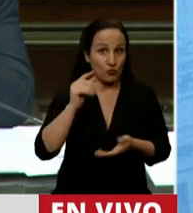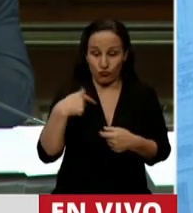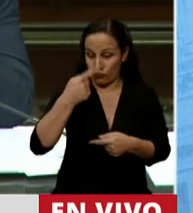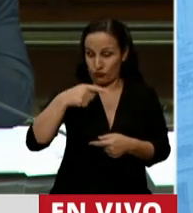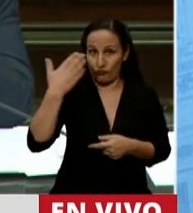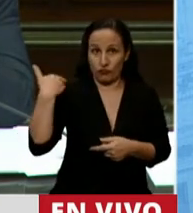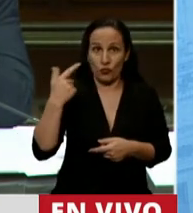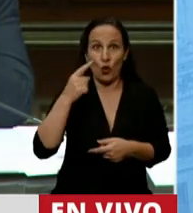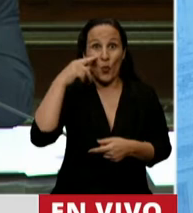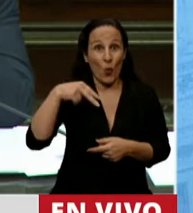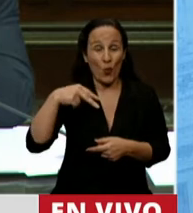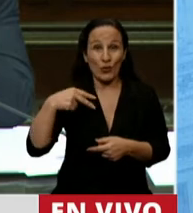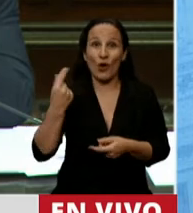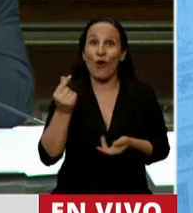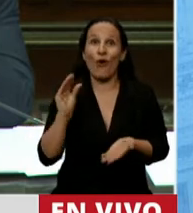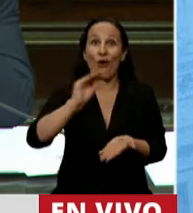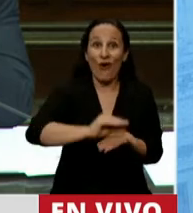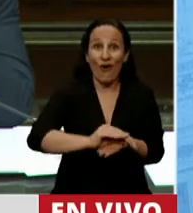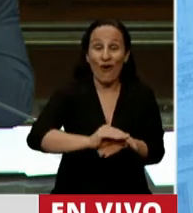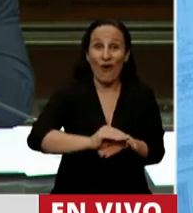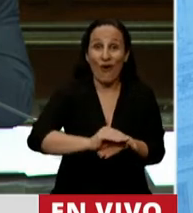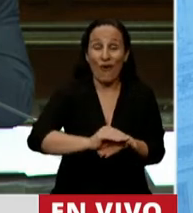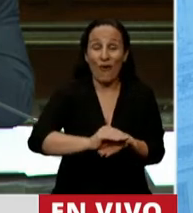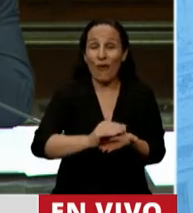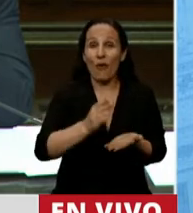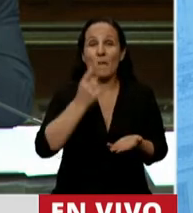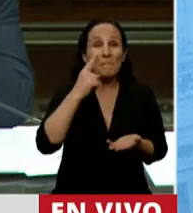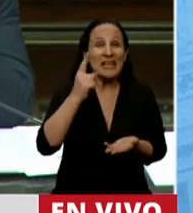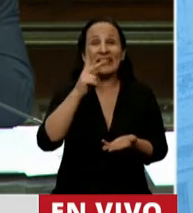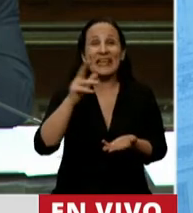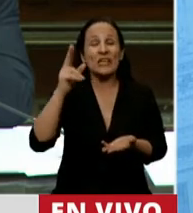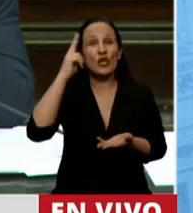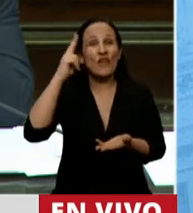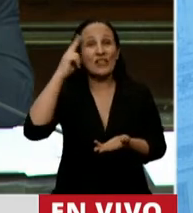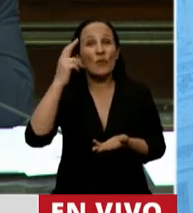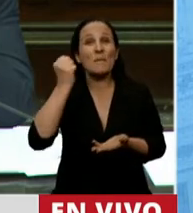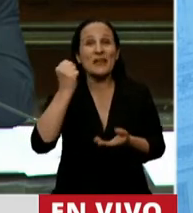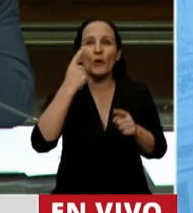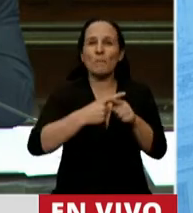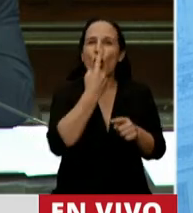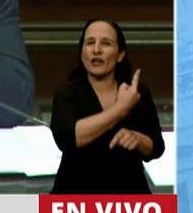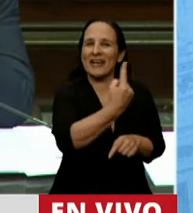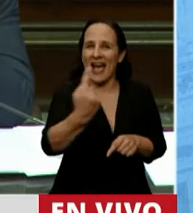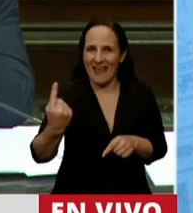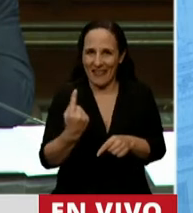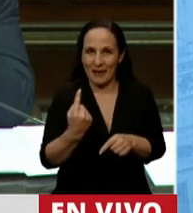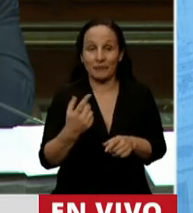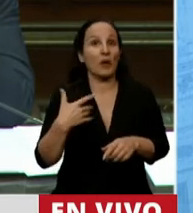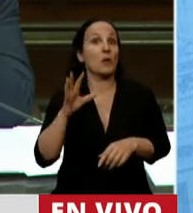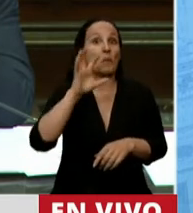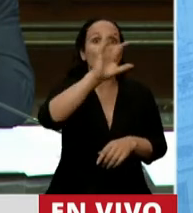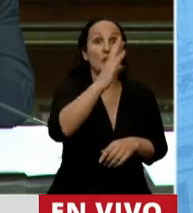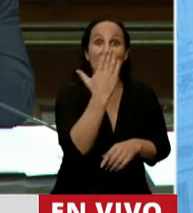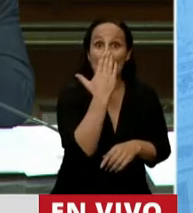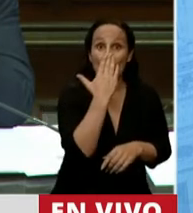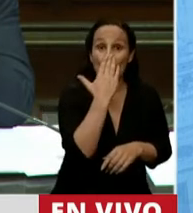último, hasta el mes de junio, un equivalente a 1.399 pesos por habitante. Y una provincia como